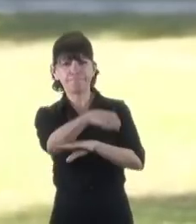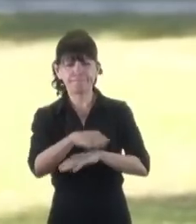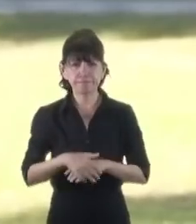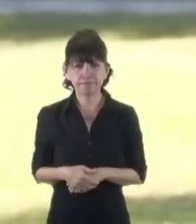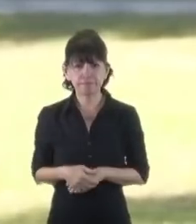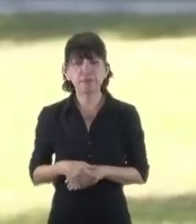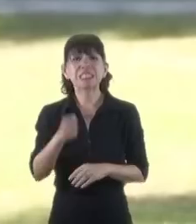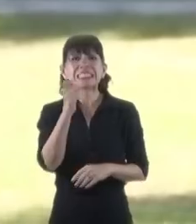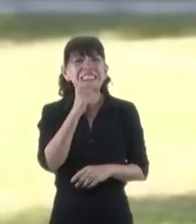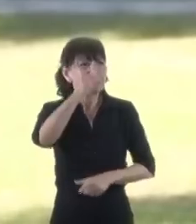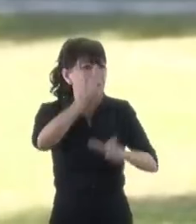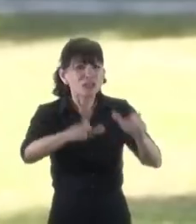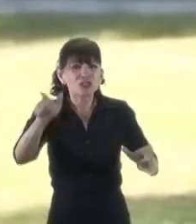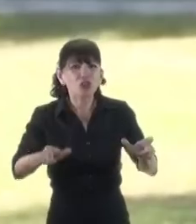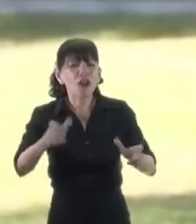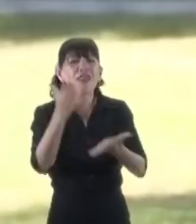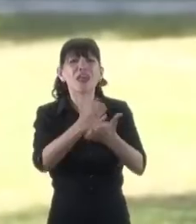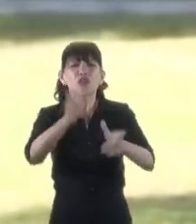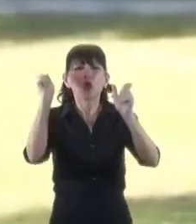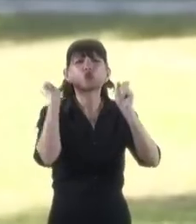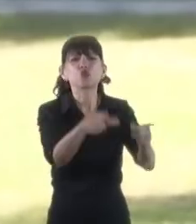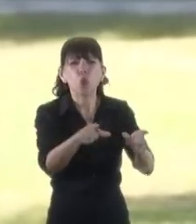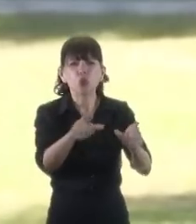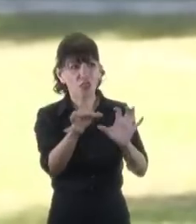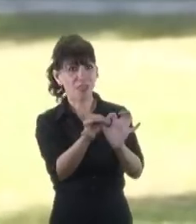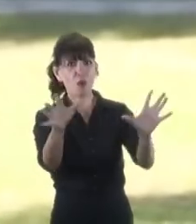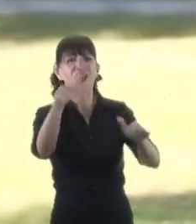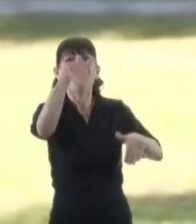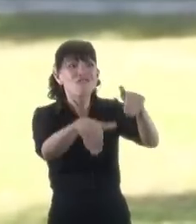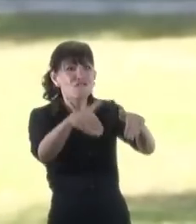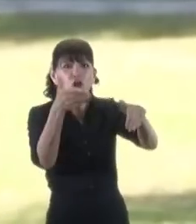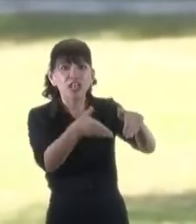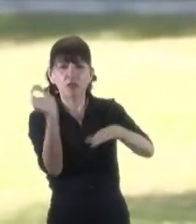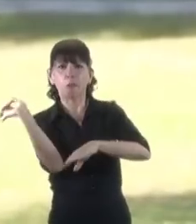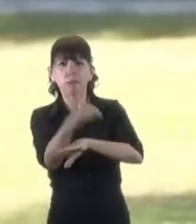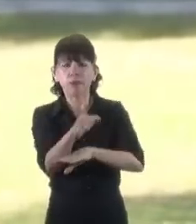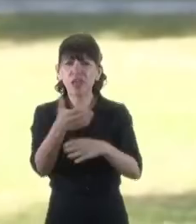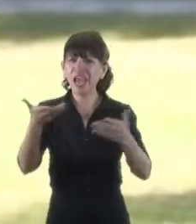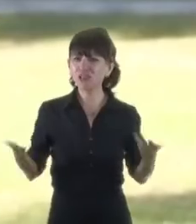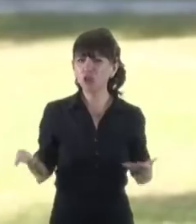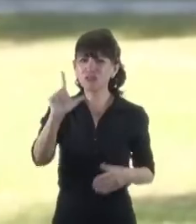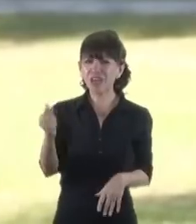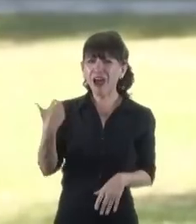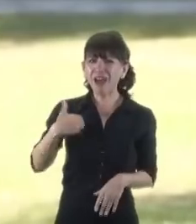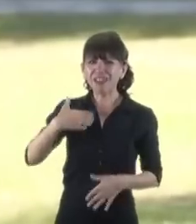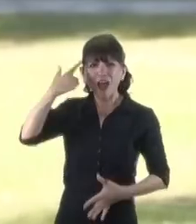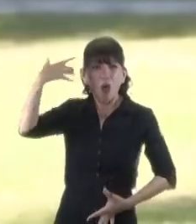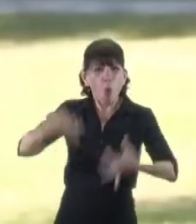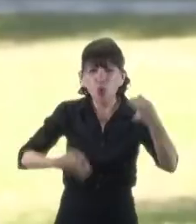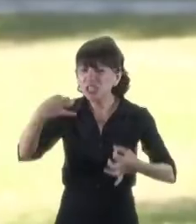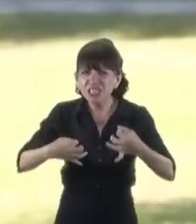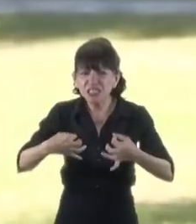supremos del ciudadano en democracia que es el voto popular, entonces la justicia de esta república se ha degradado.